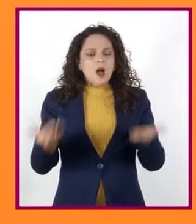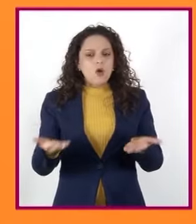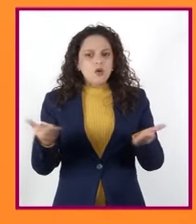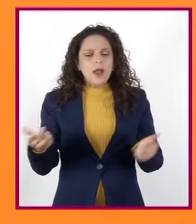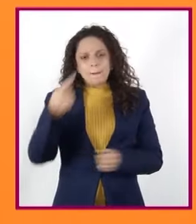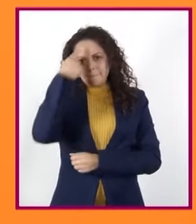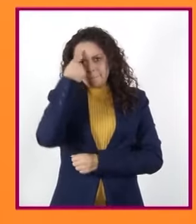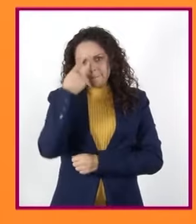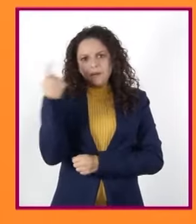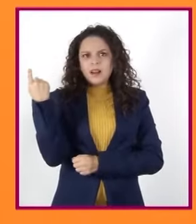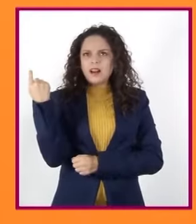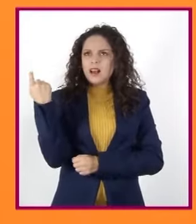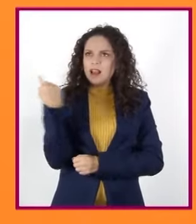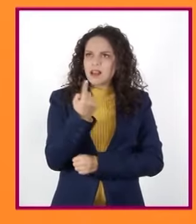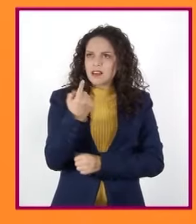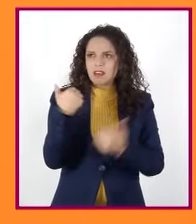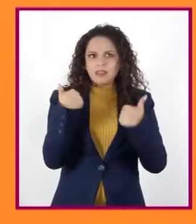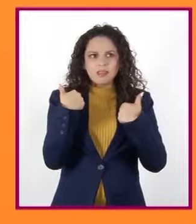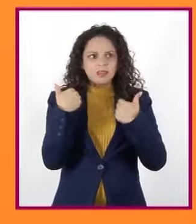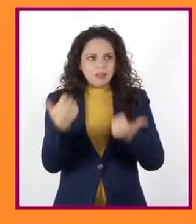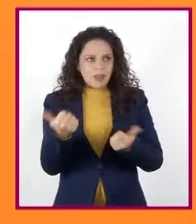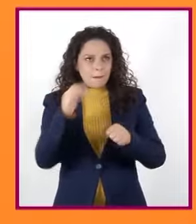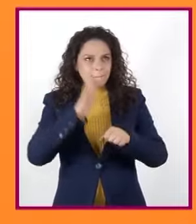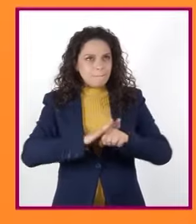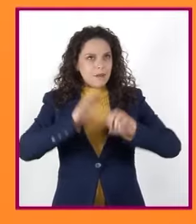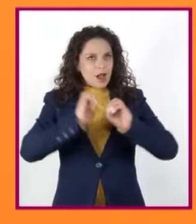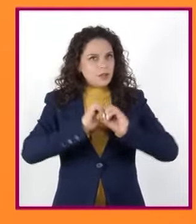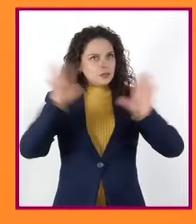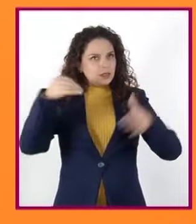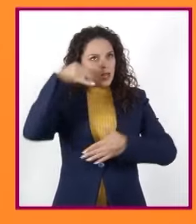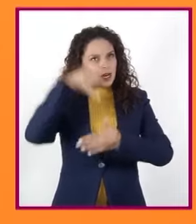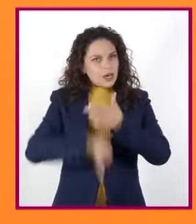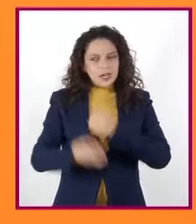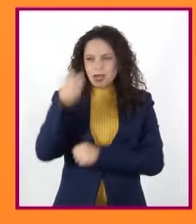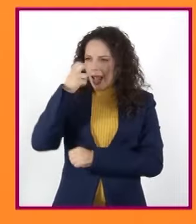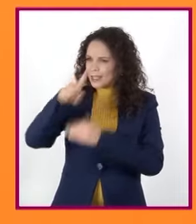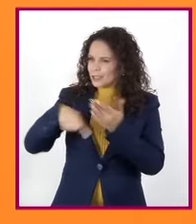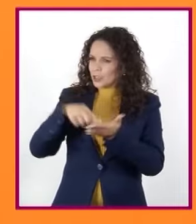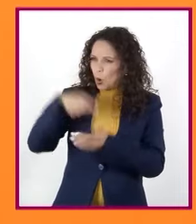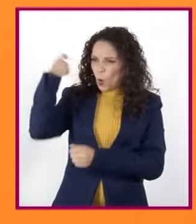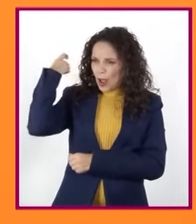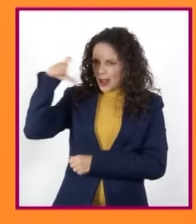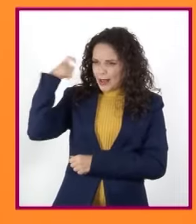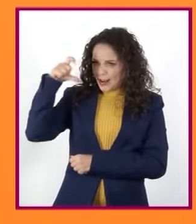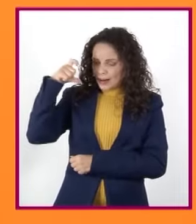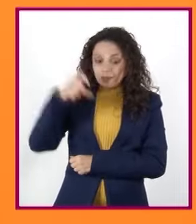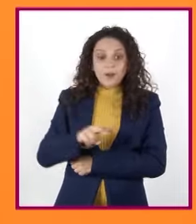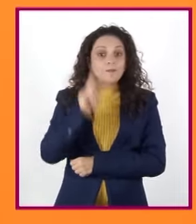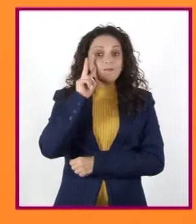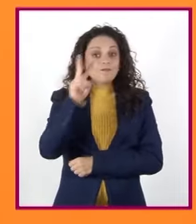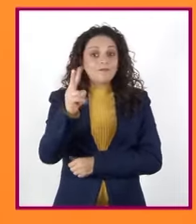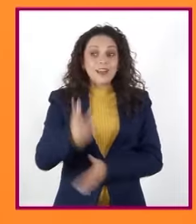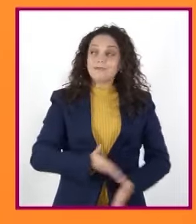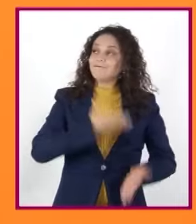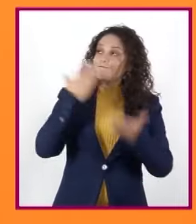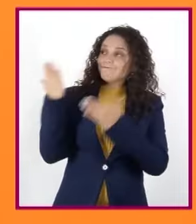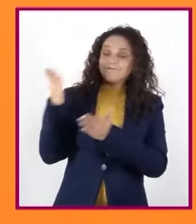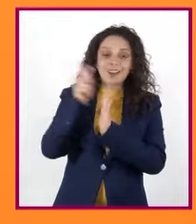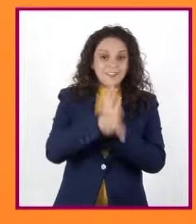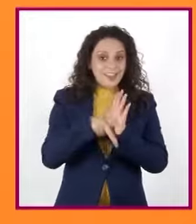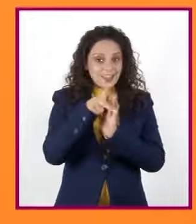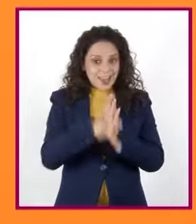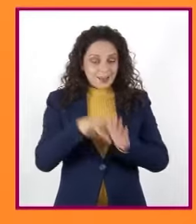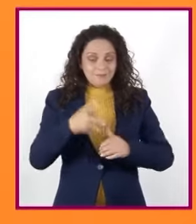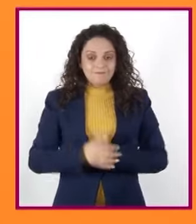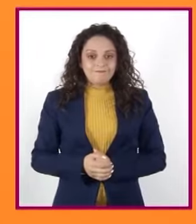finalidad de tener una imagen un poco más detallada del estado de Querétaro, les queremos invitar a ver el siguiente video.